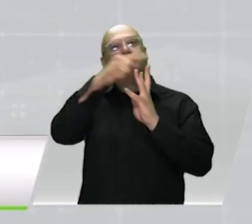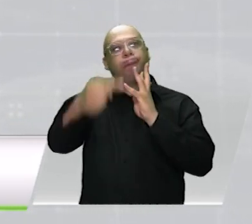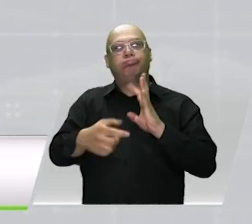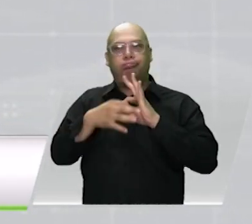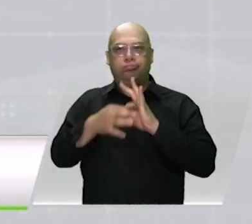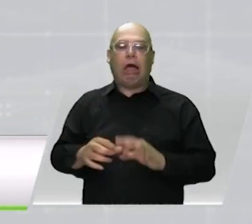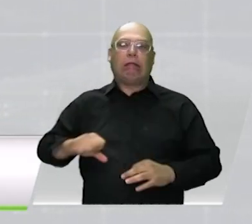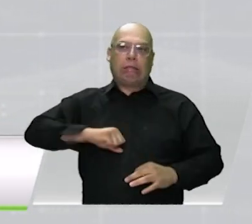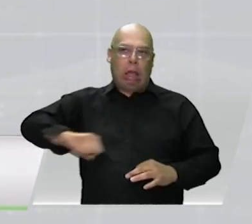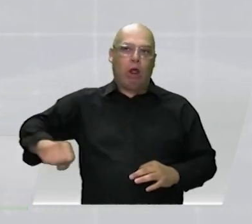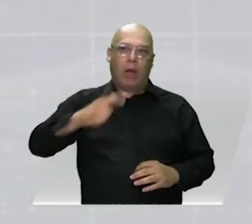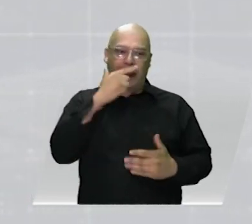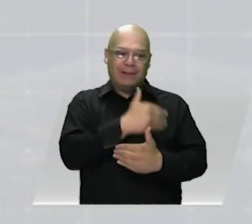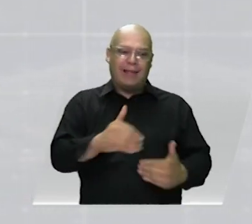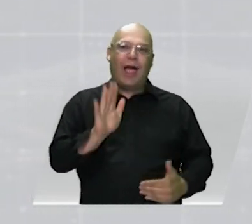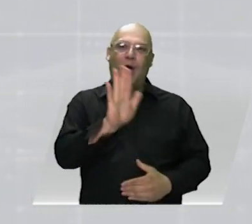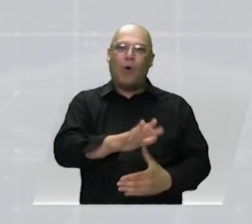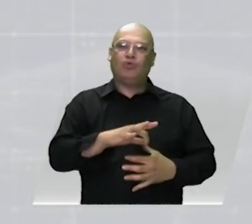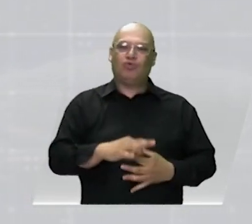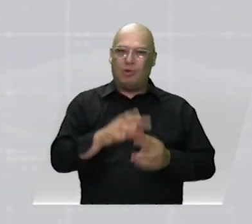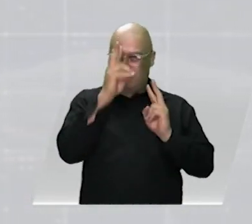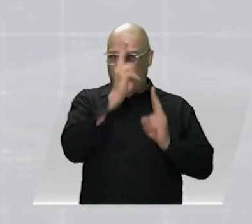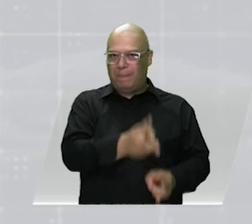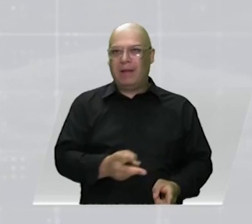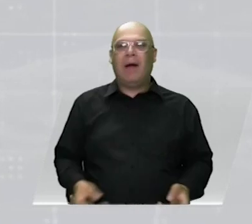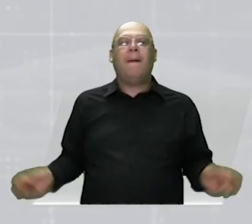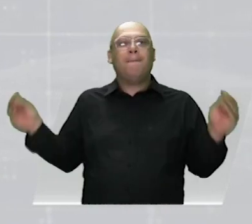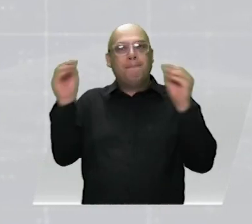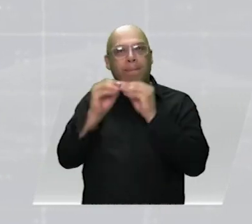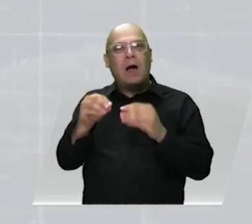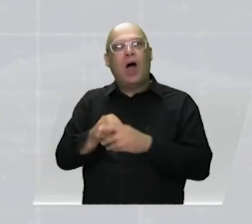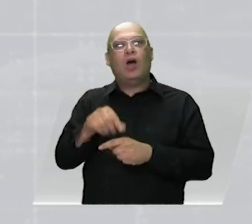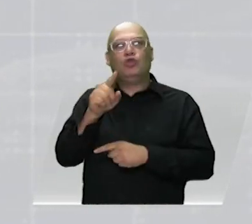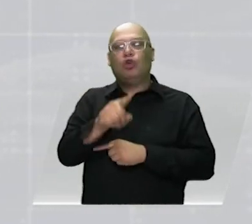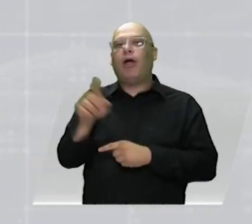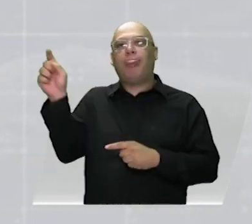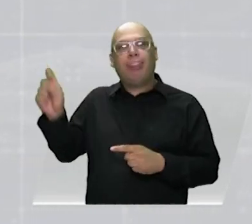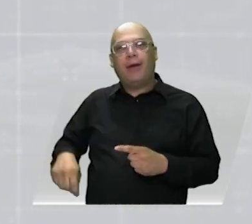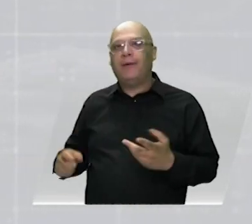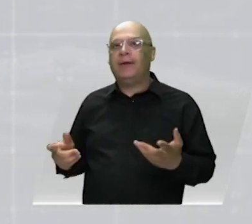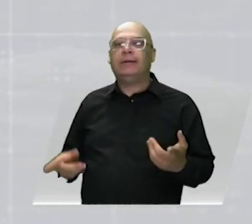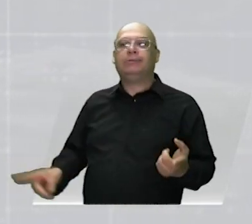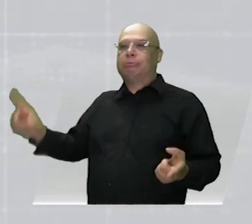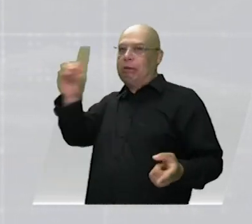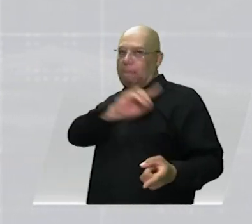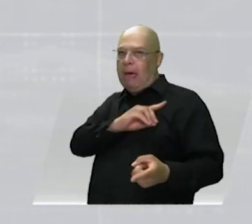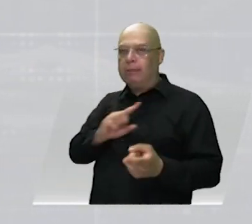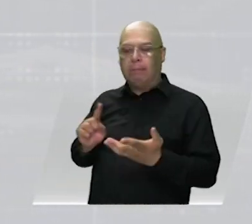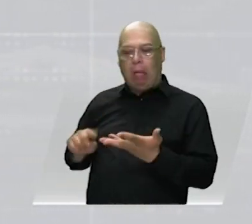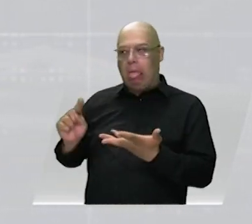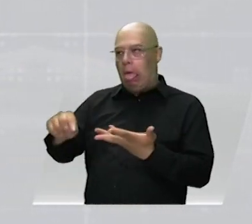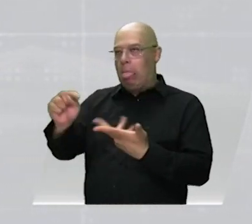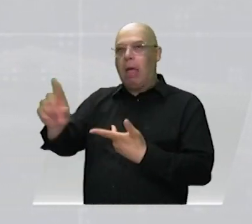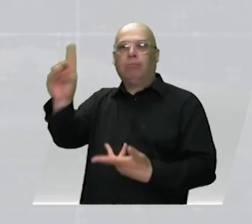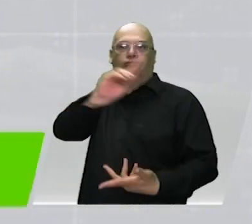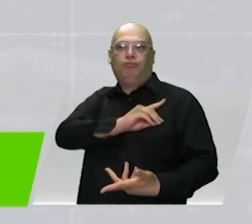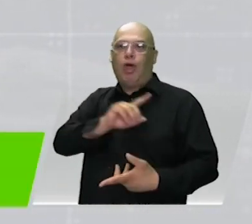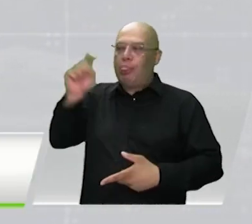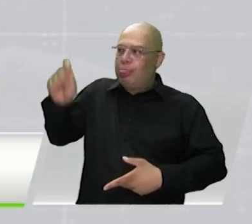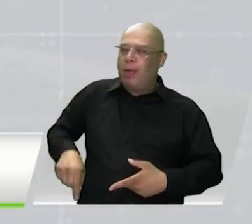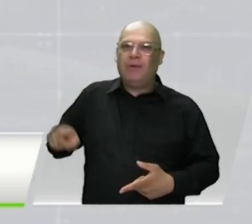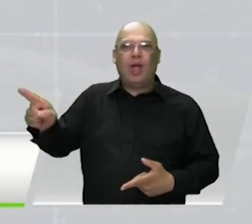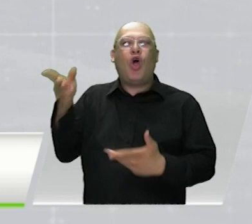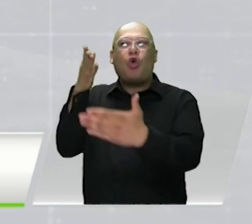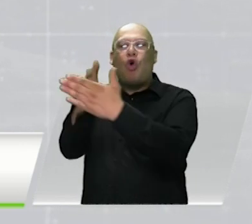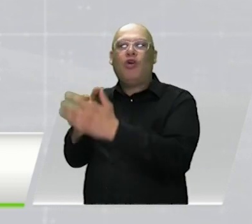restablecer los derechos de la niña, para ejercer las acciones que hayan al lugar, en este caso contra las